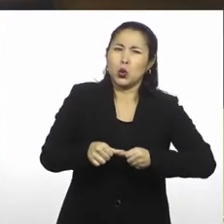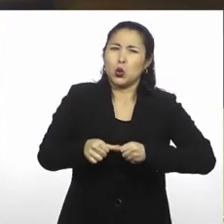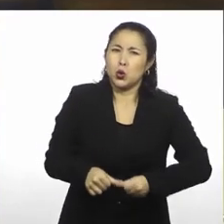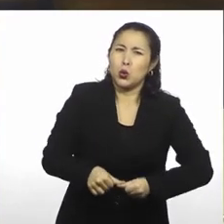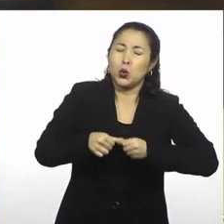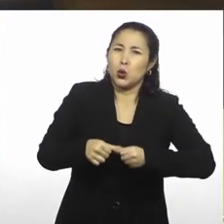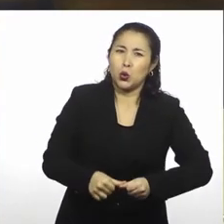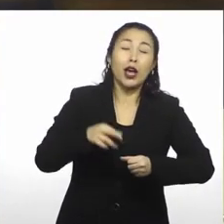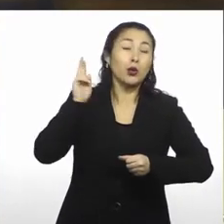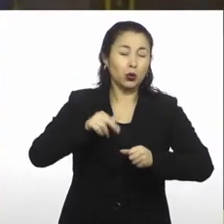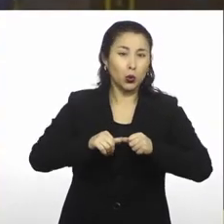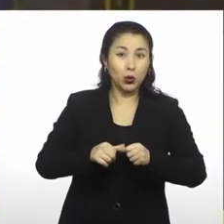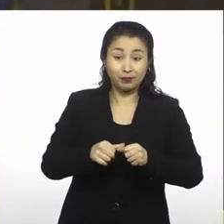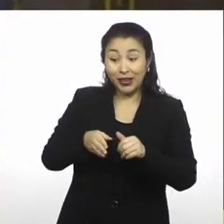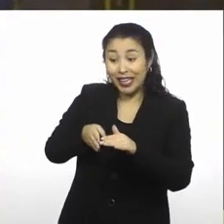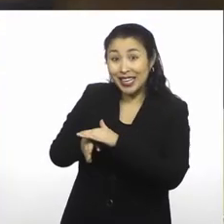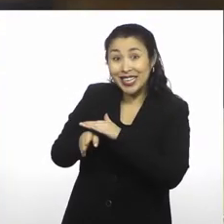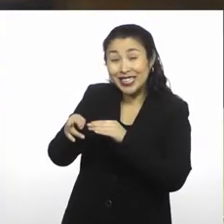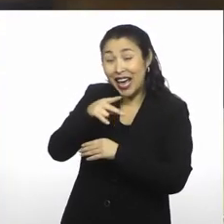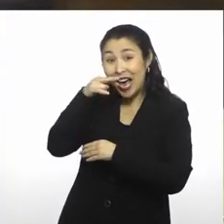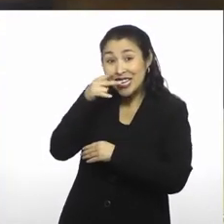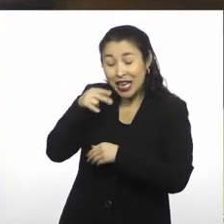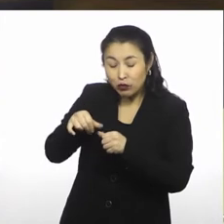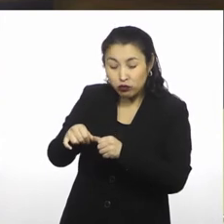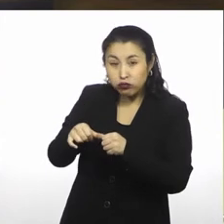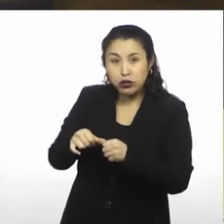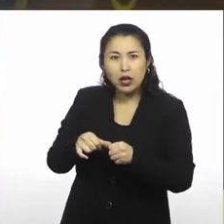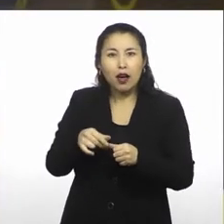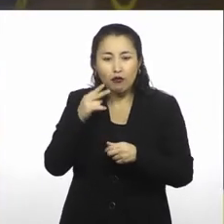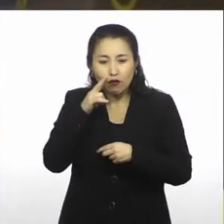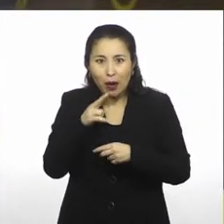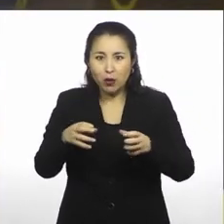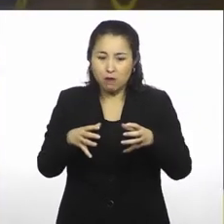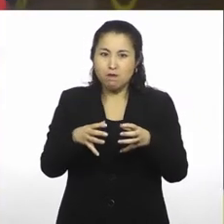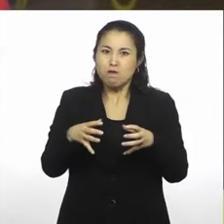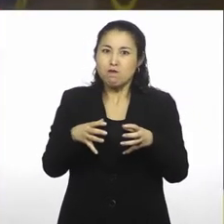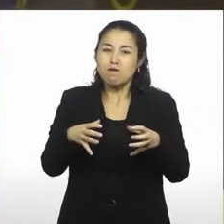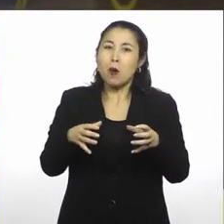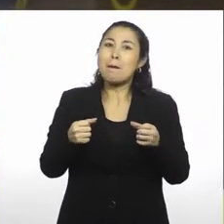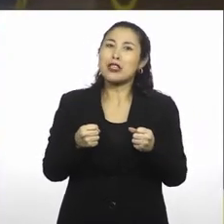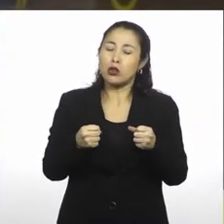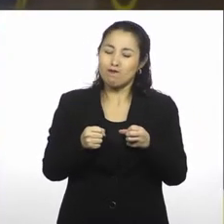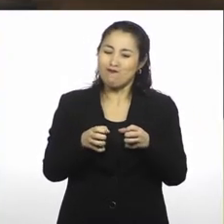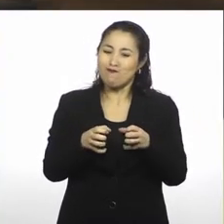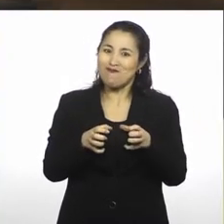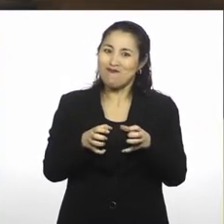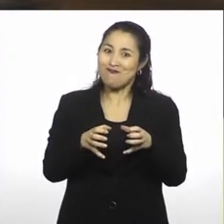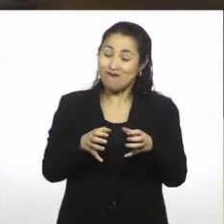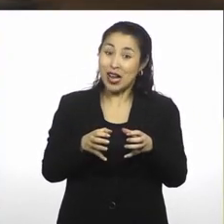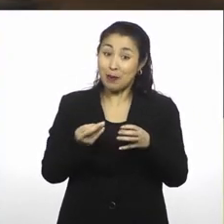Mientras está entrando aire, podemos sentir que está aumentando la presión. Eso va a hacer que el alcohol que está aquí adentro,